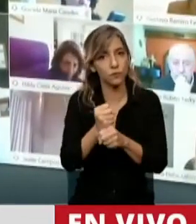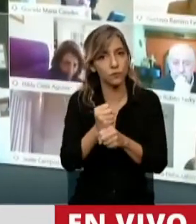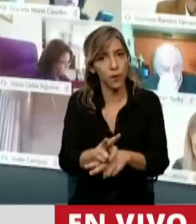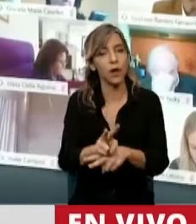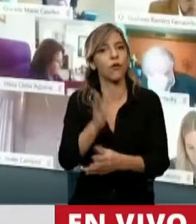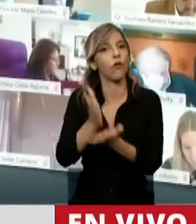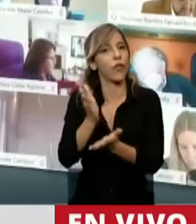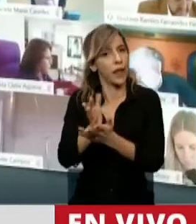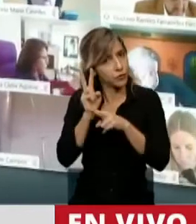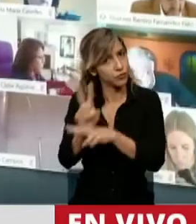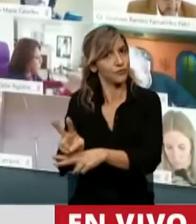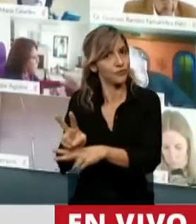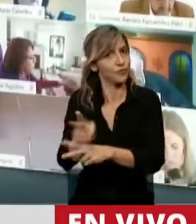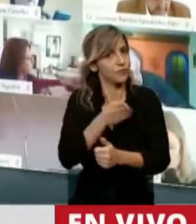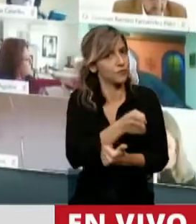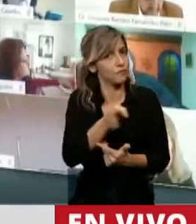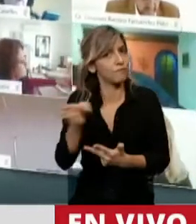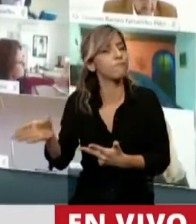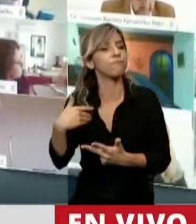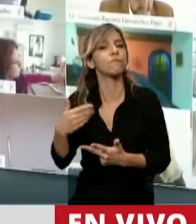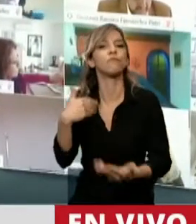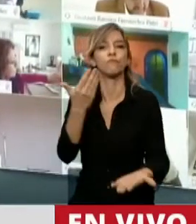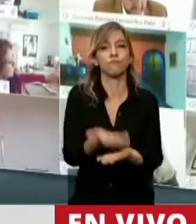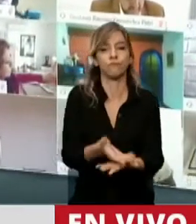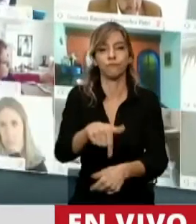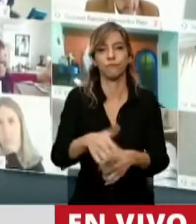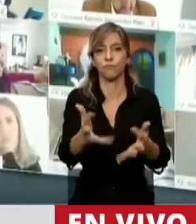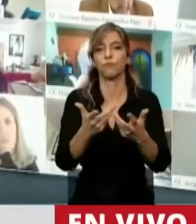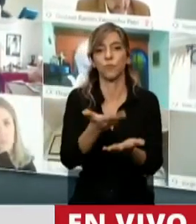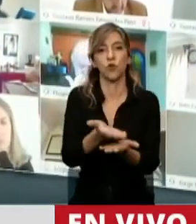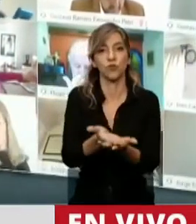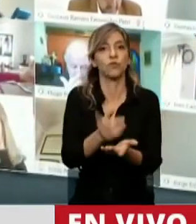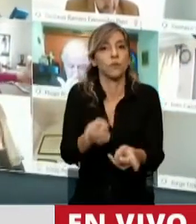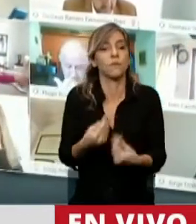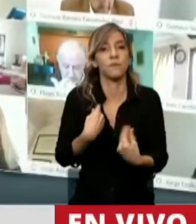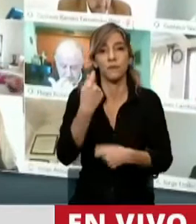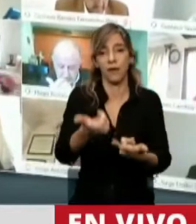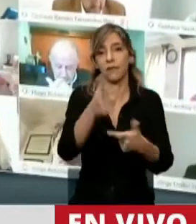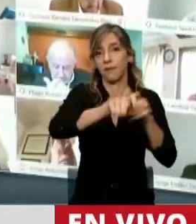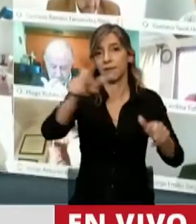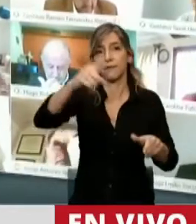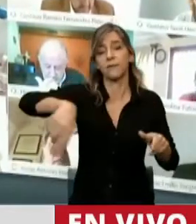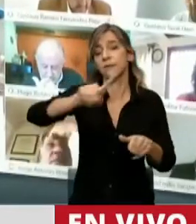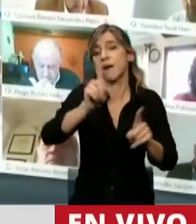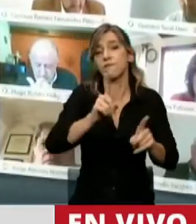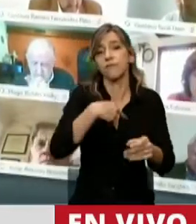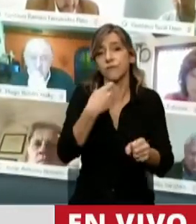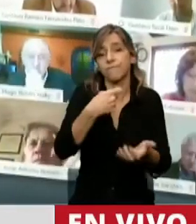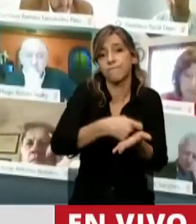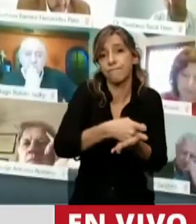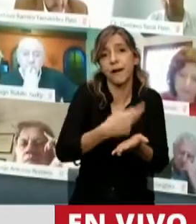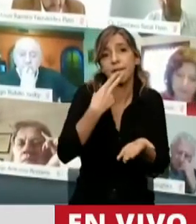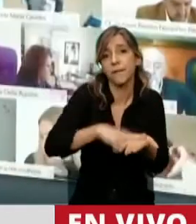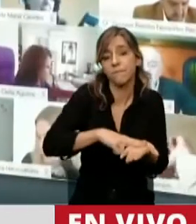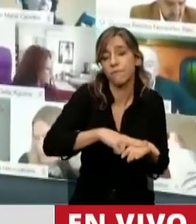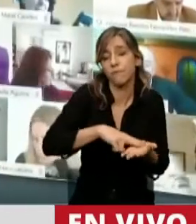prioritarios, envía este proyecto para dar un alivio a más contribuyentes que no pudieron pagar sus impuestos con el